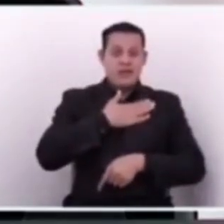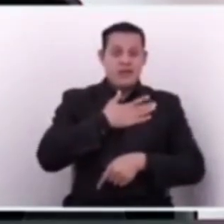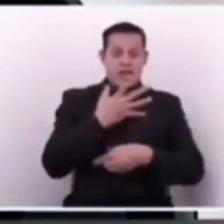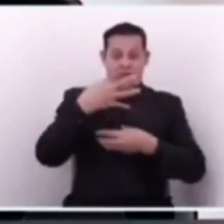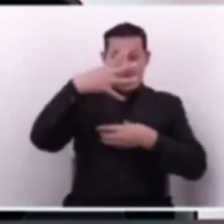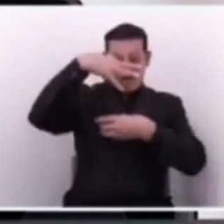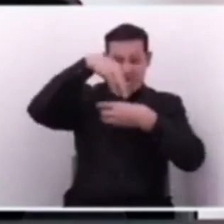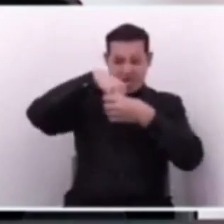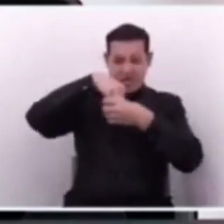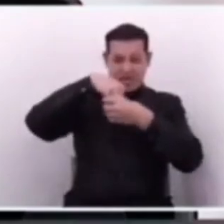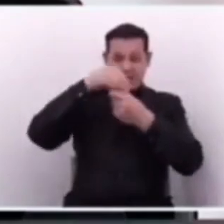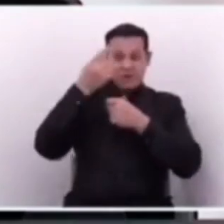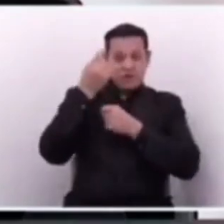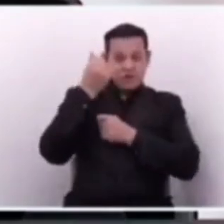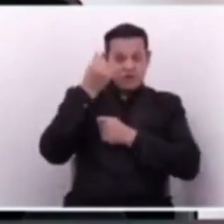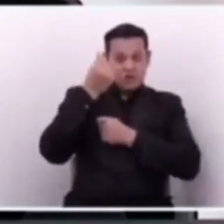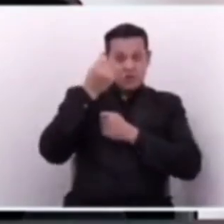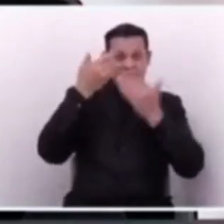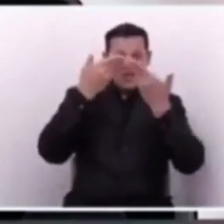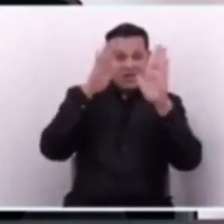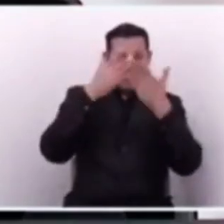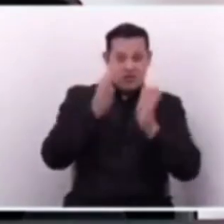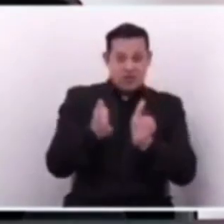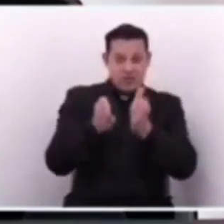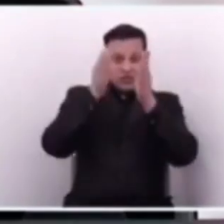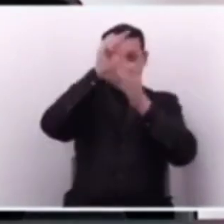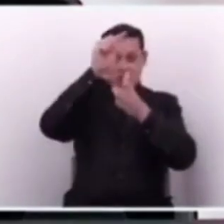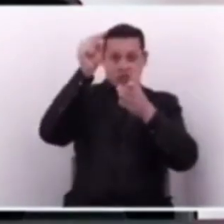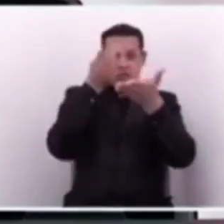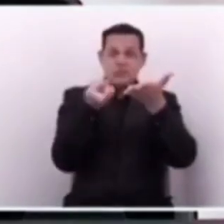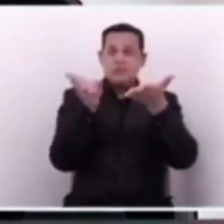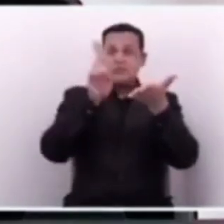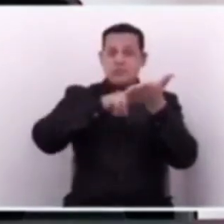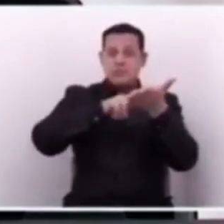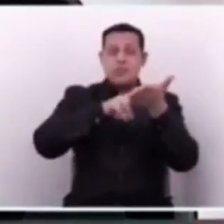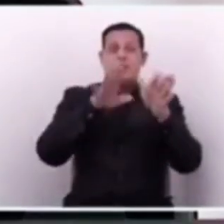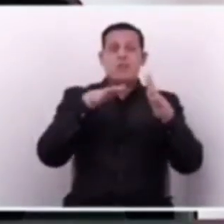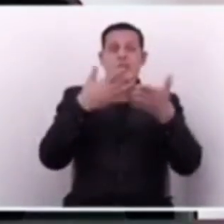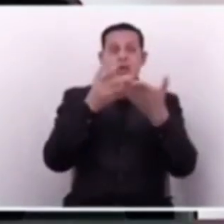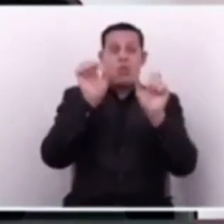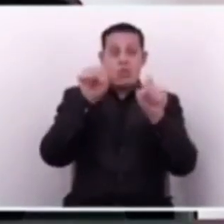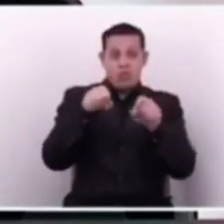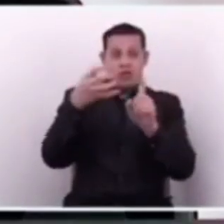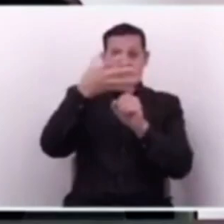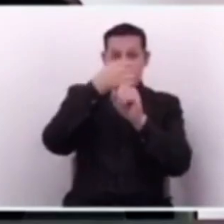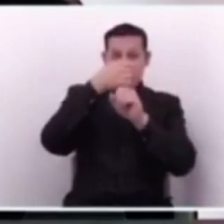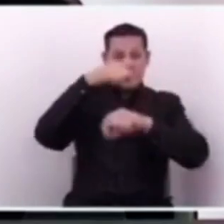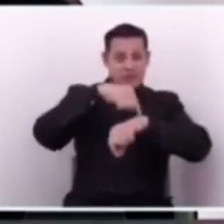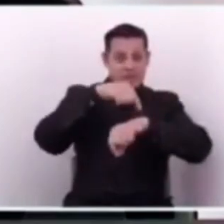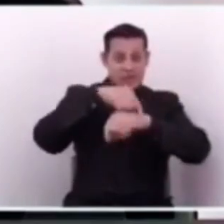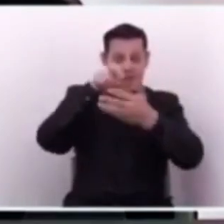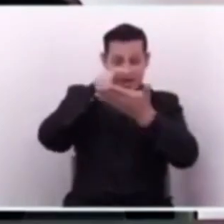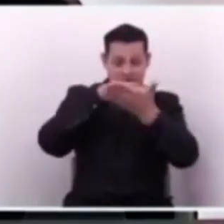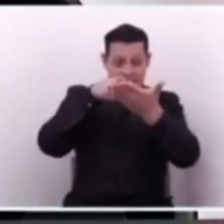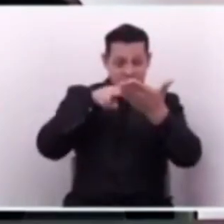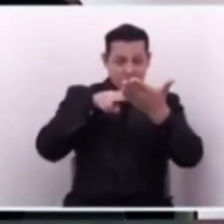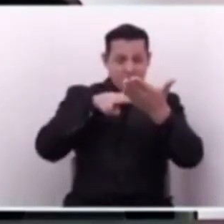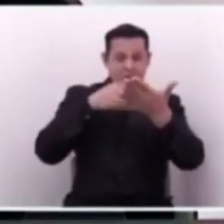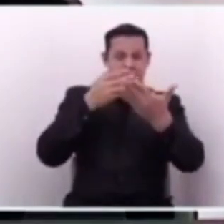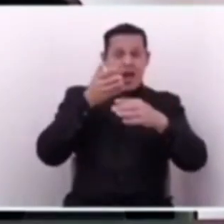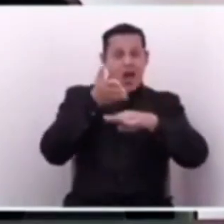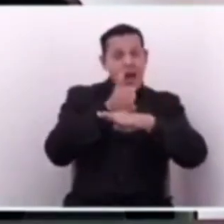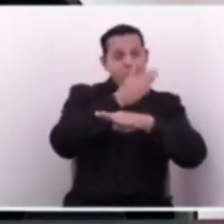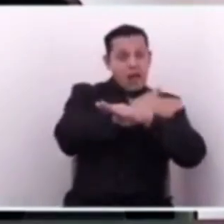adentro de sus fondos varias instituciones adscritas. Entonces puede tomarse el tiempo de leer en